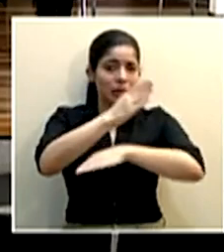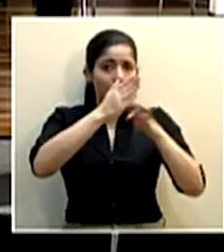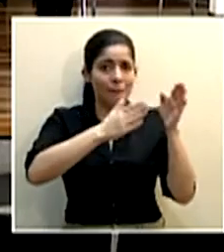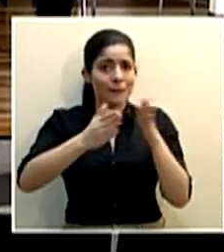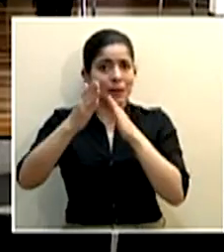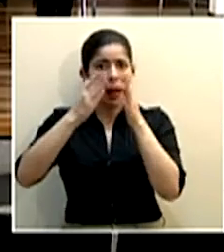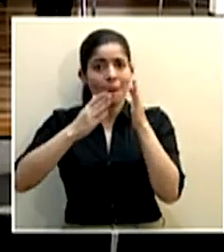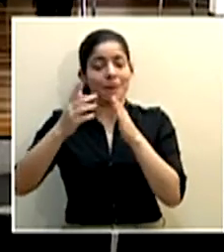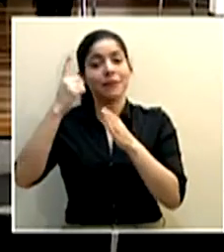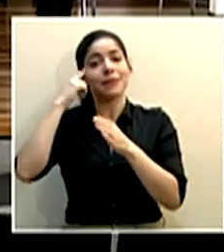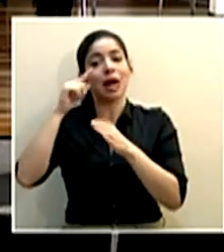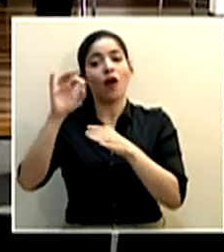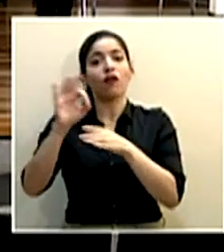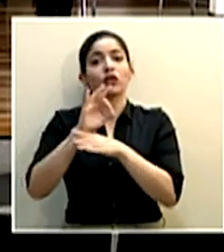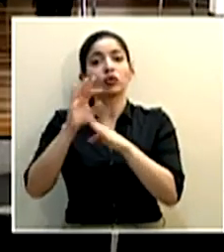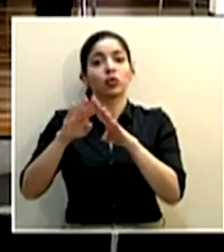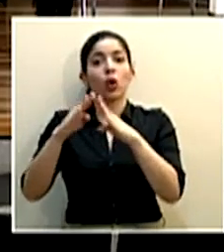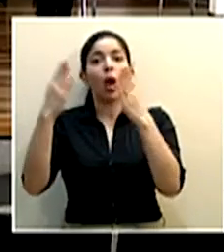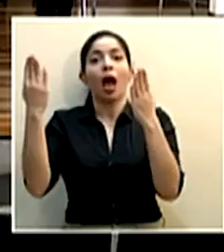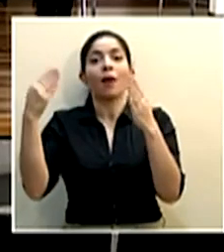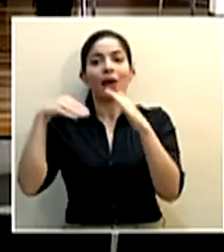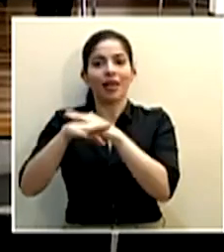entrada presencial de estos funcionarios